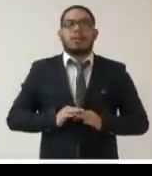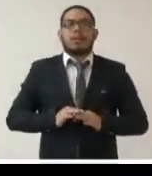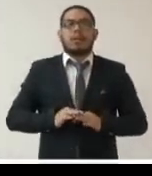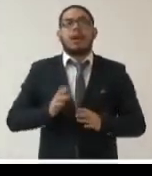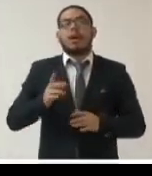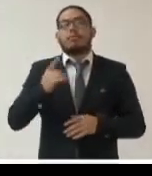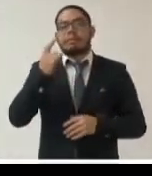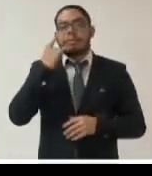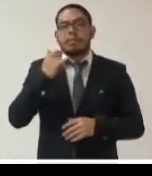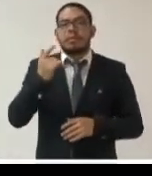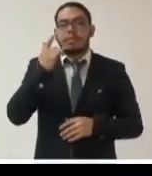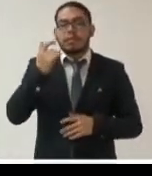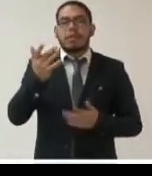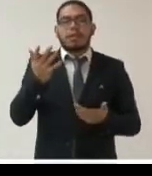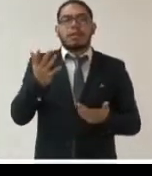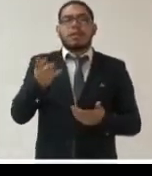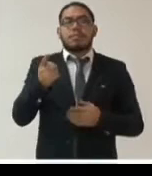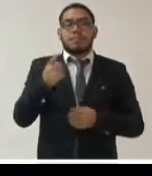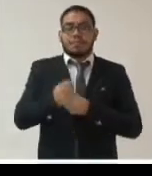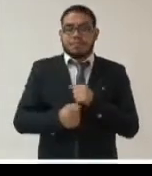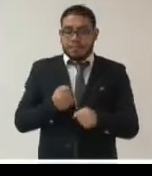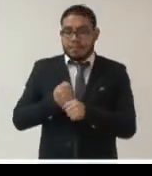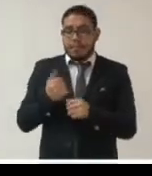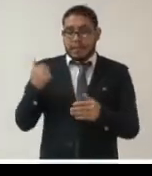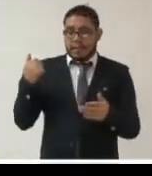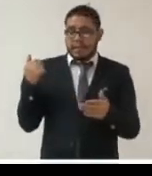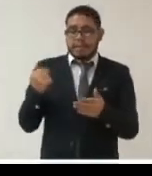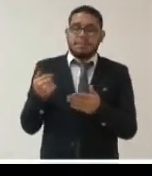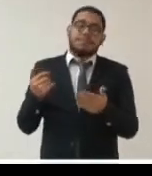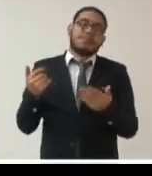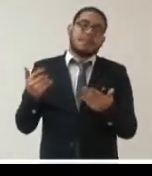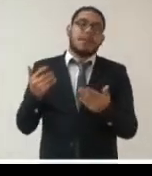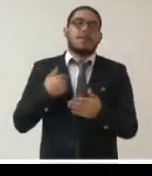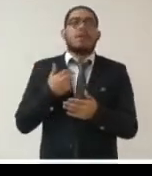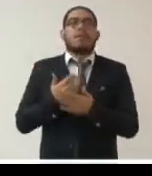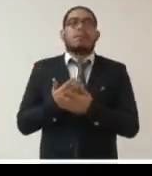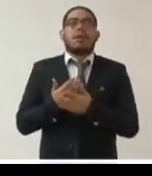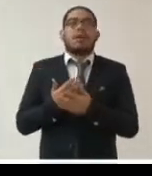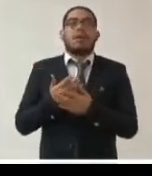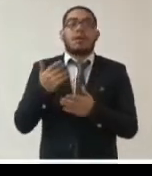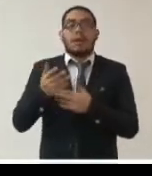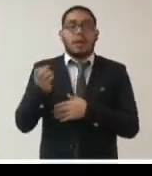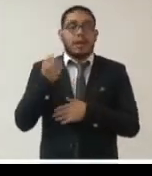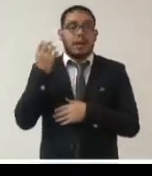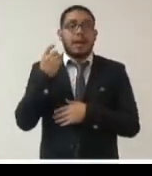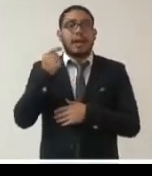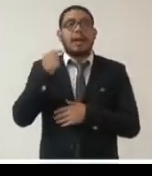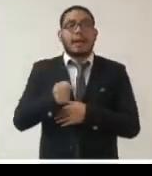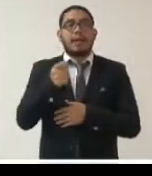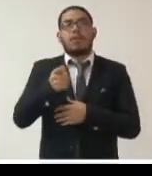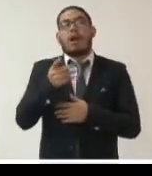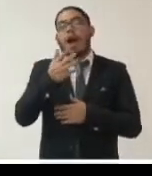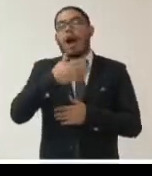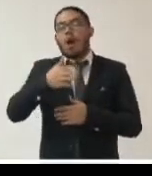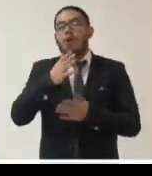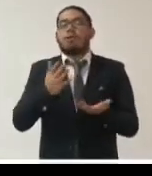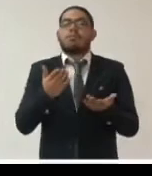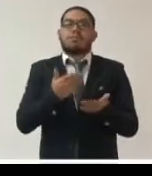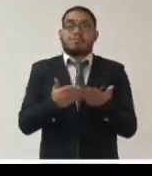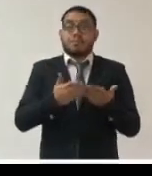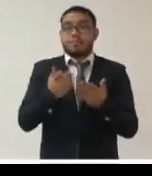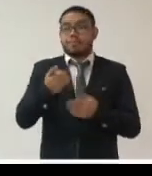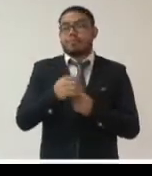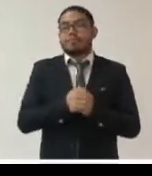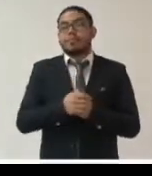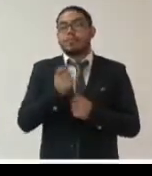grandes retos que ha supuesto este año y espero bueno que este foro pues sea de utilidad y que las conclusiones